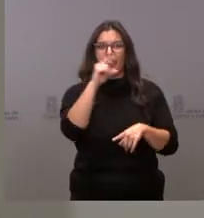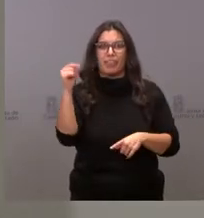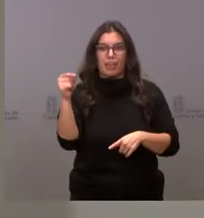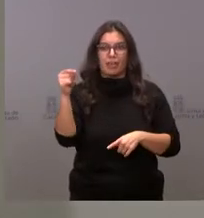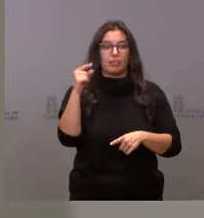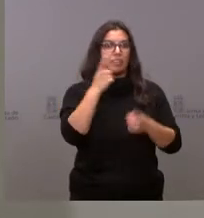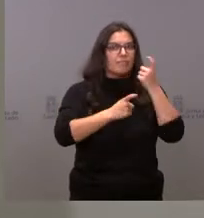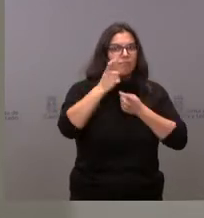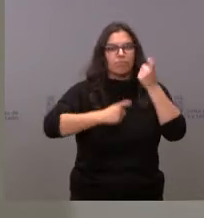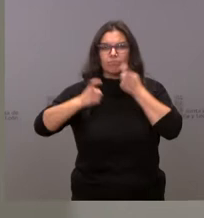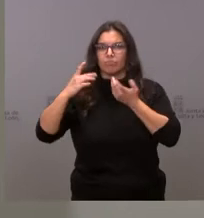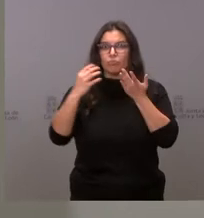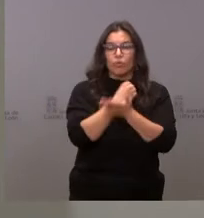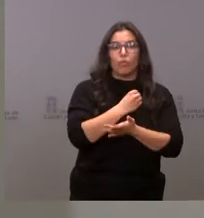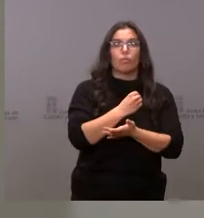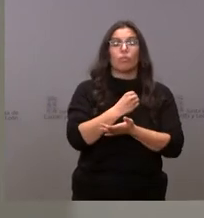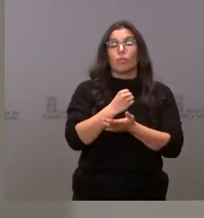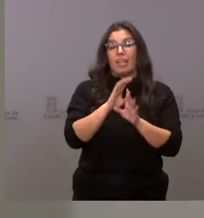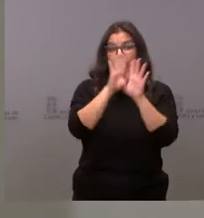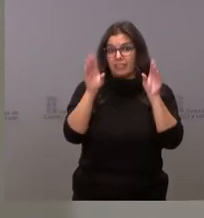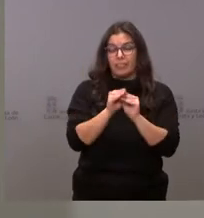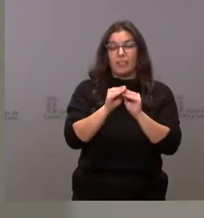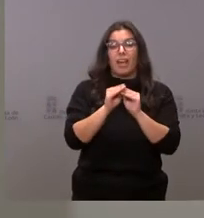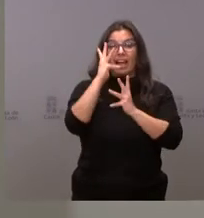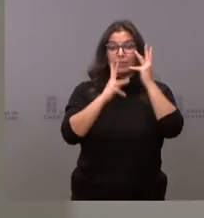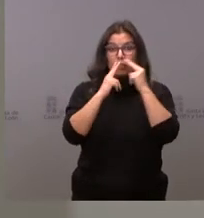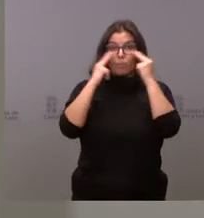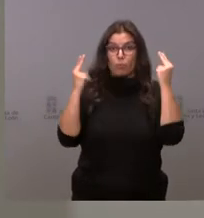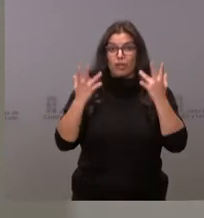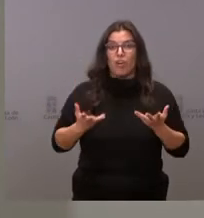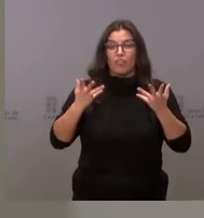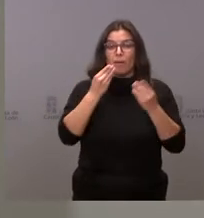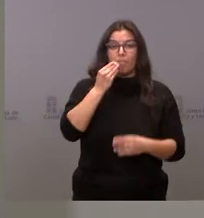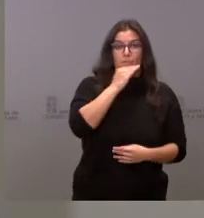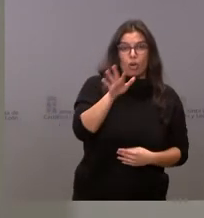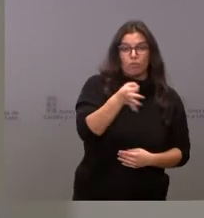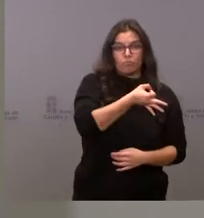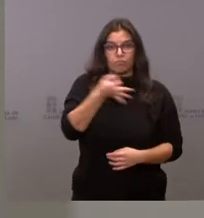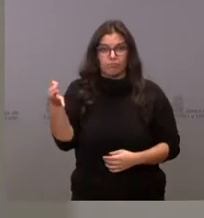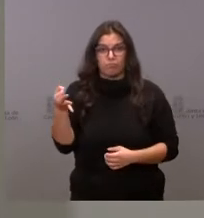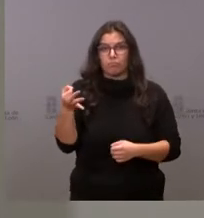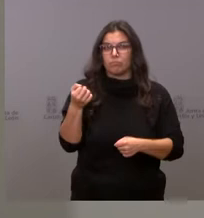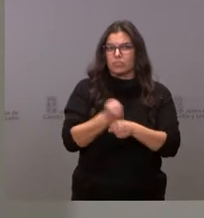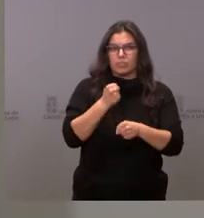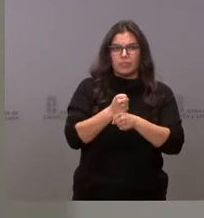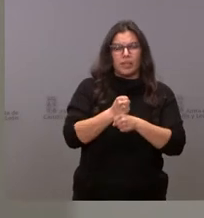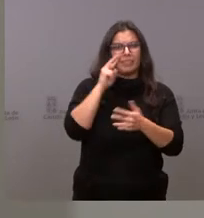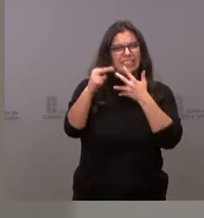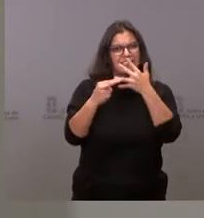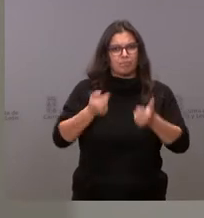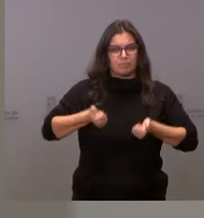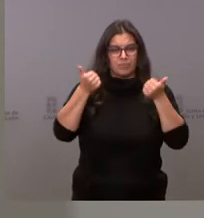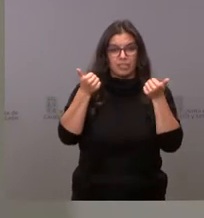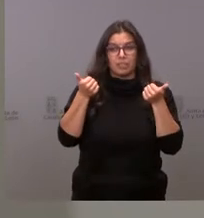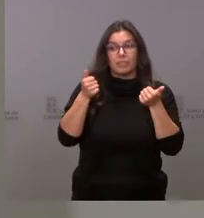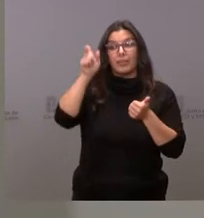acceso a la información y, en definitiva, tener una administración mejor, más eficaz, más eficiente y más transparente. Allá